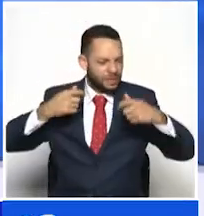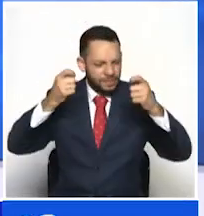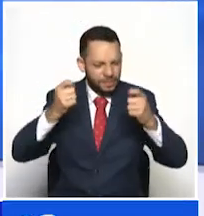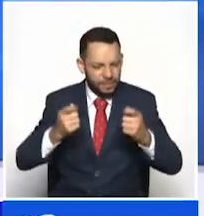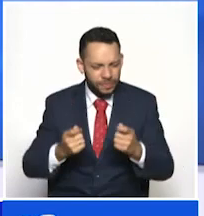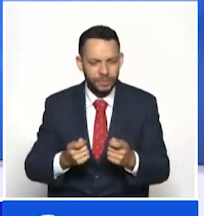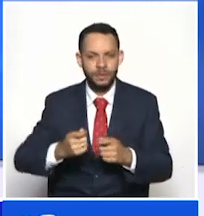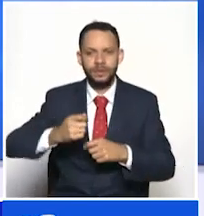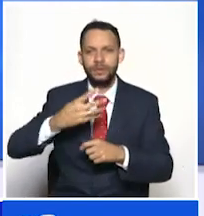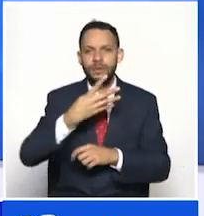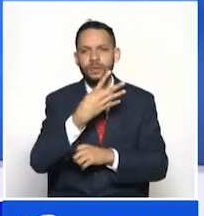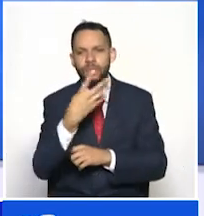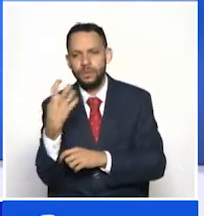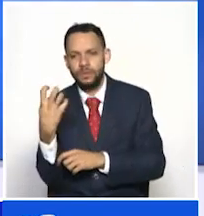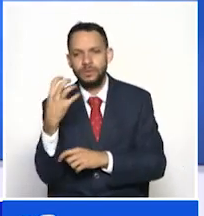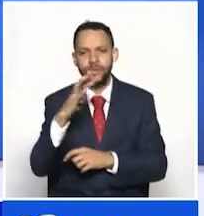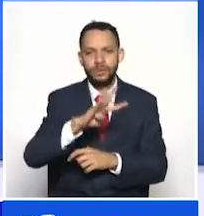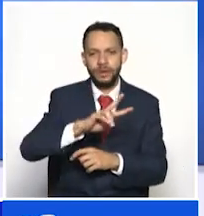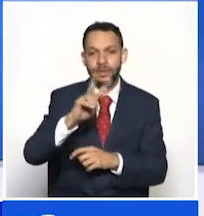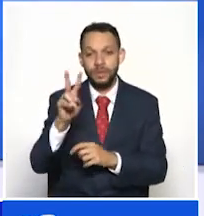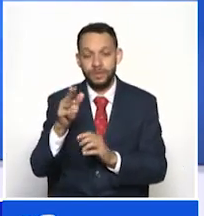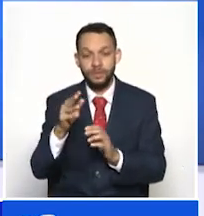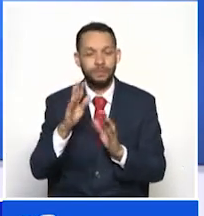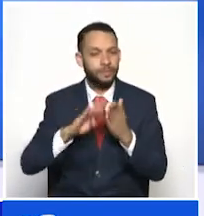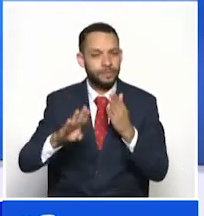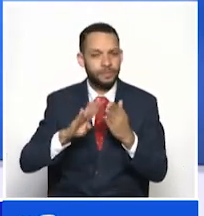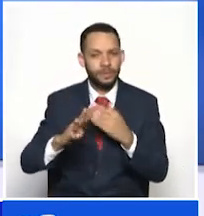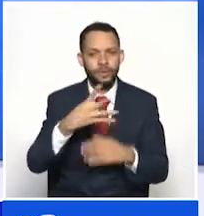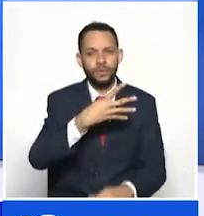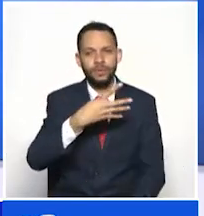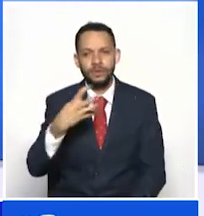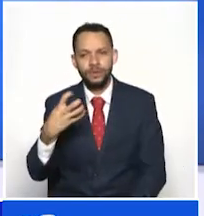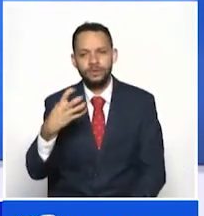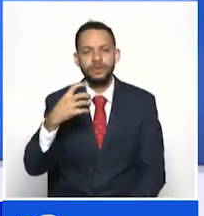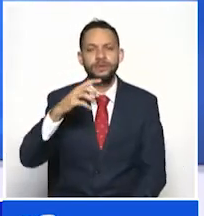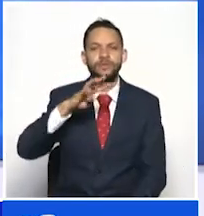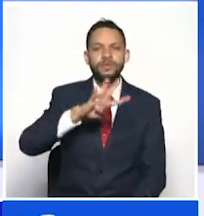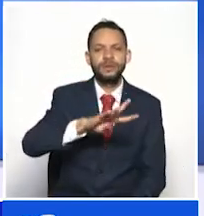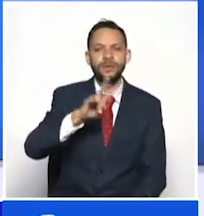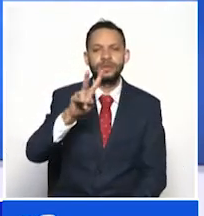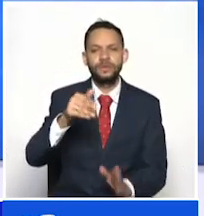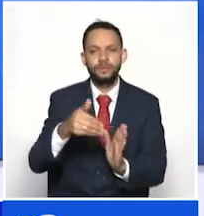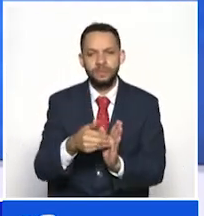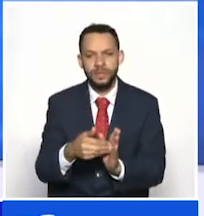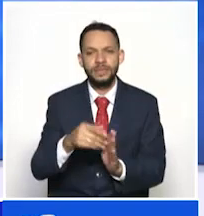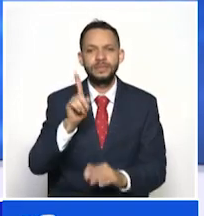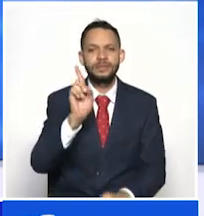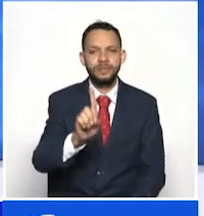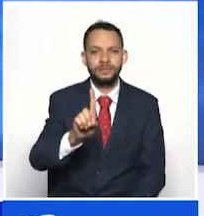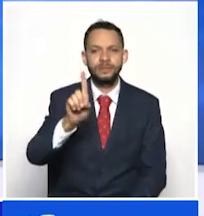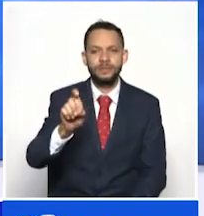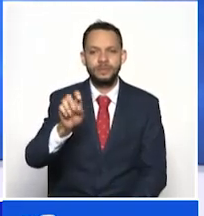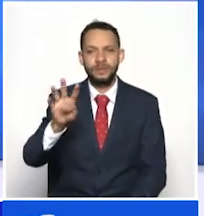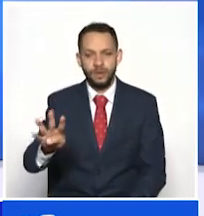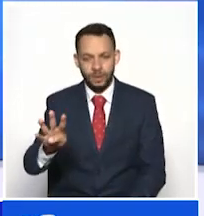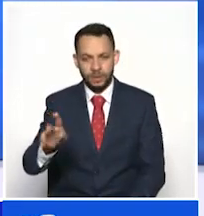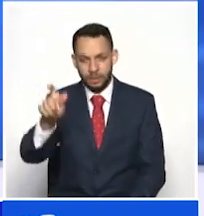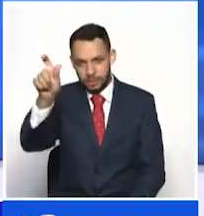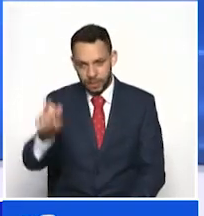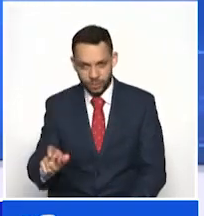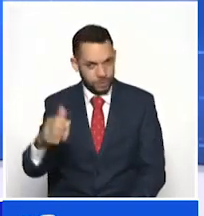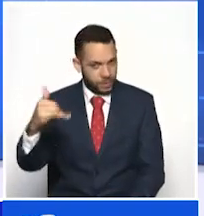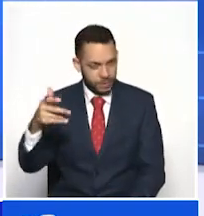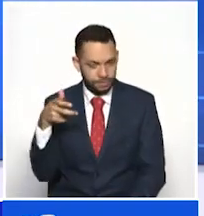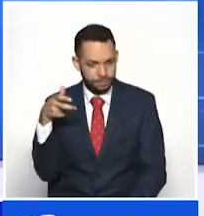442.164 dosis aplicadas, es decir, el 88